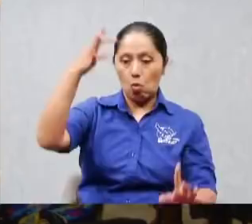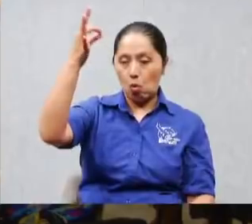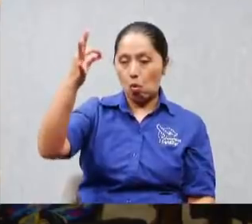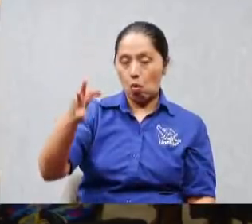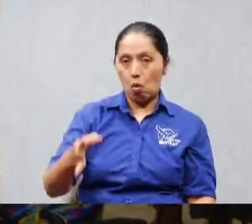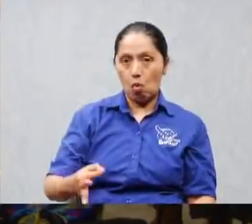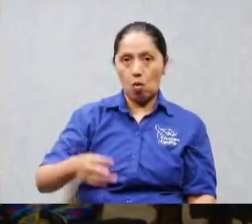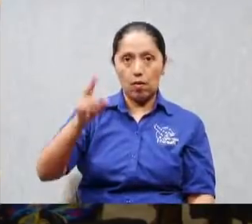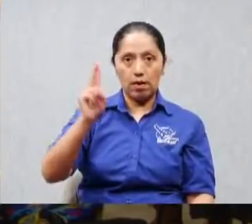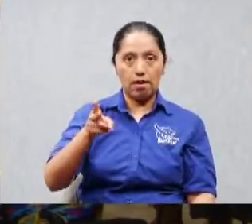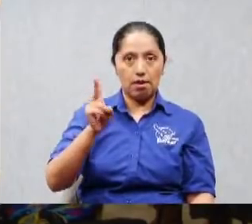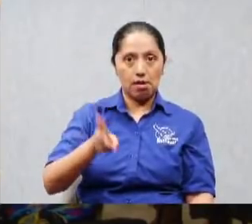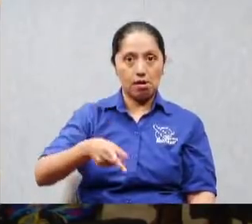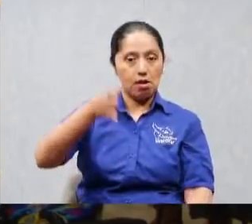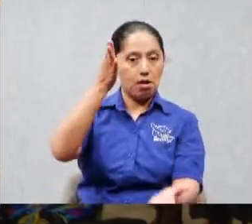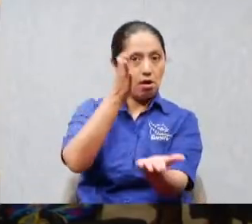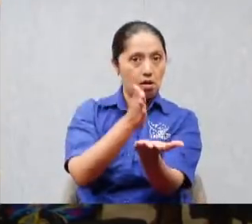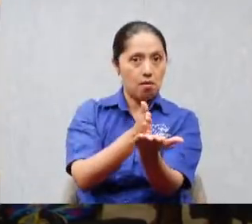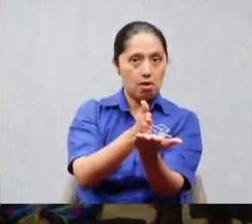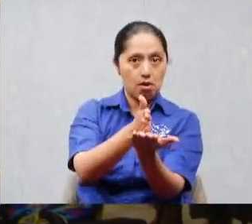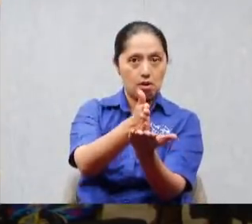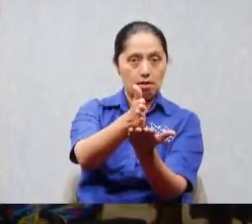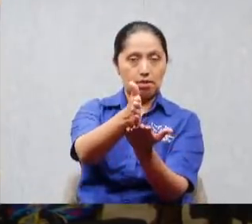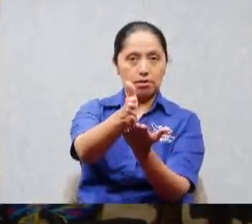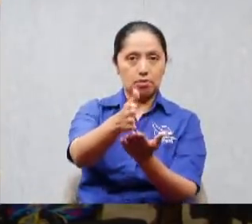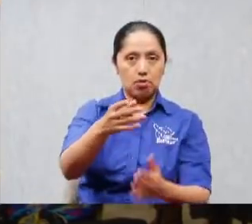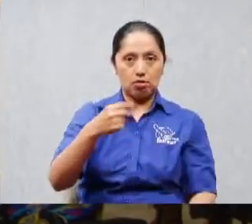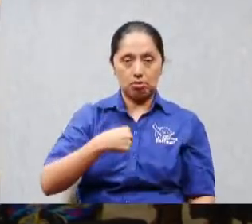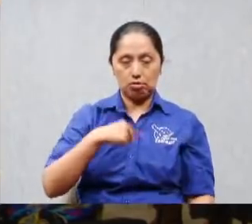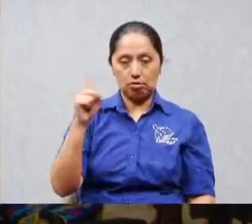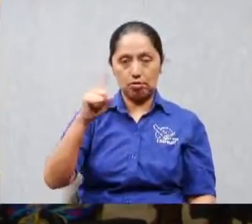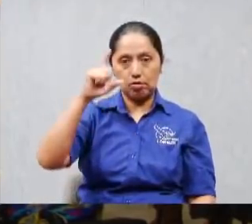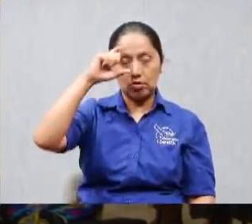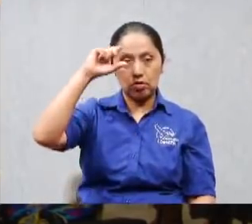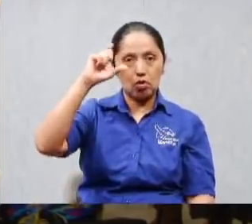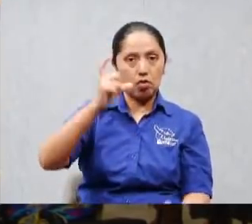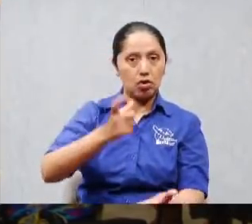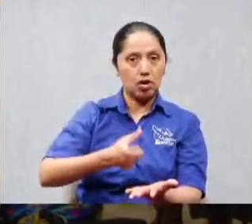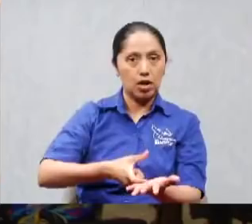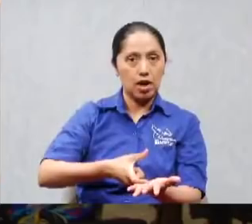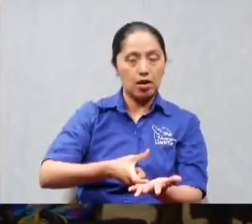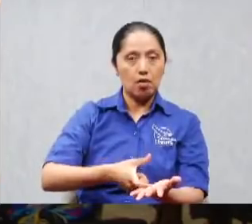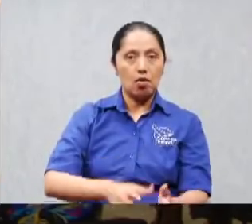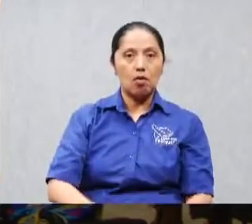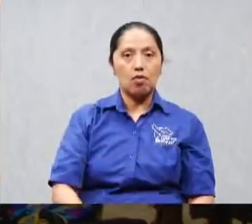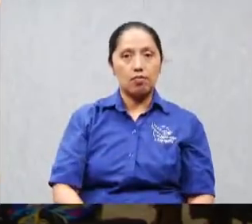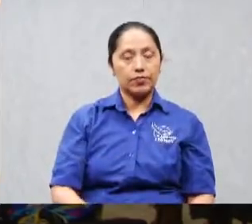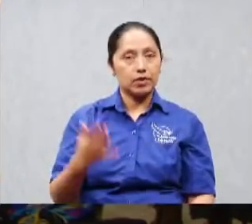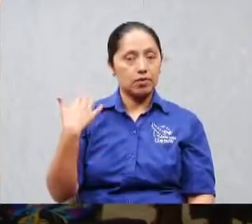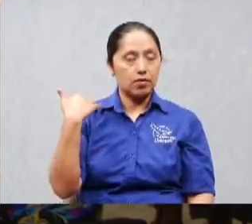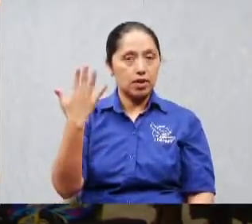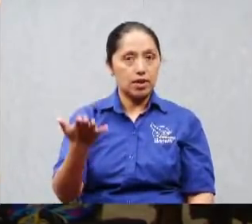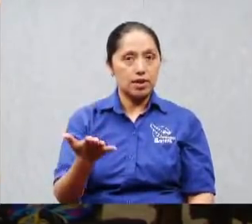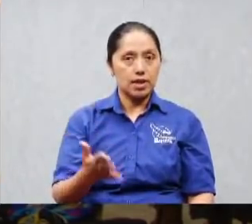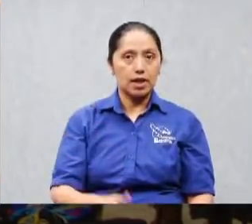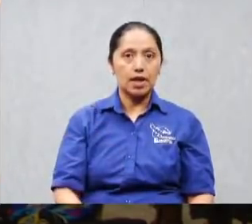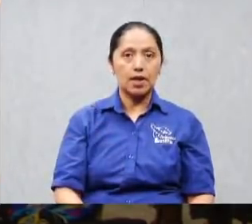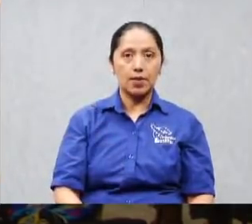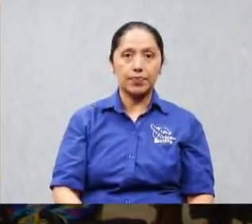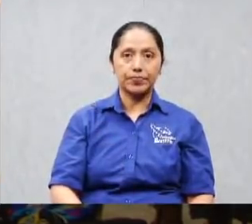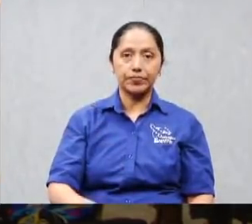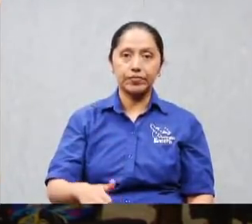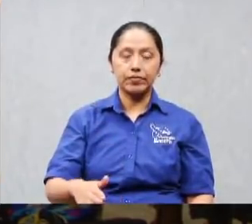y yo le estaba poniendo atención lo había invitado mi pastor lo había invitado a una campaña que a un evento que él tenía